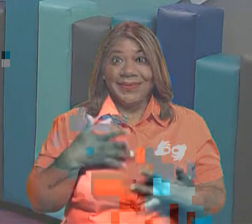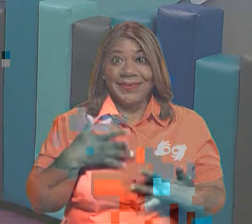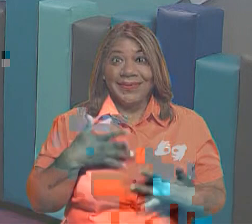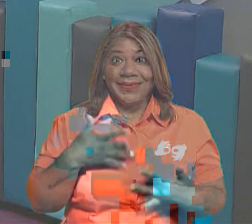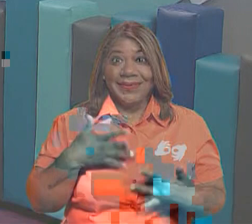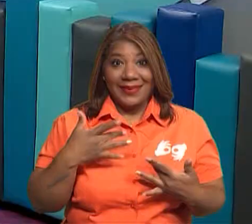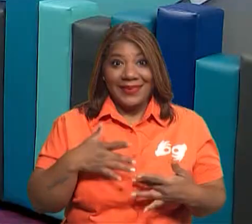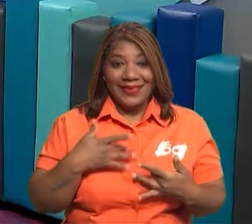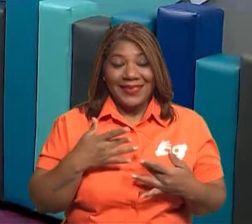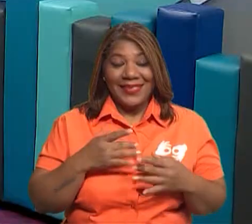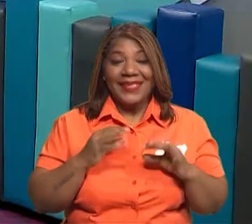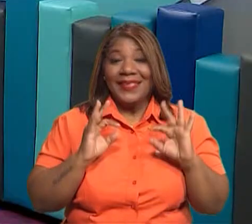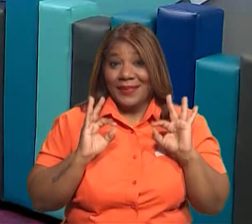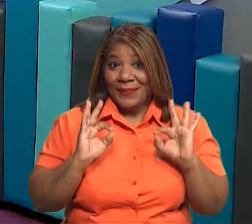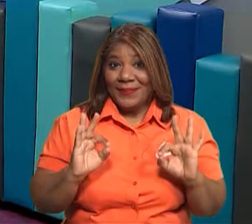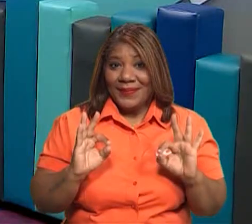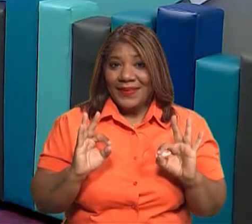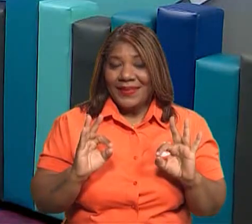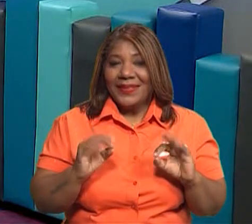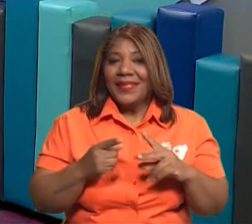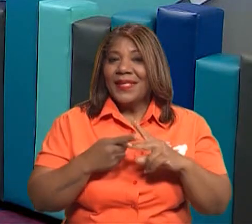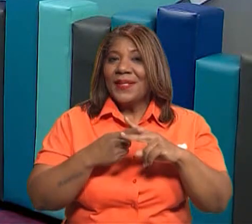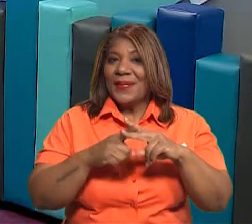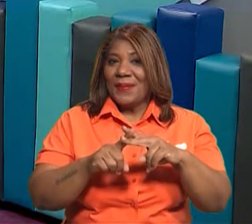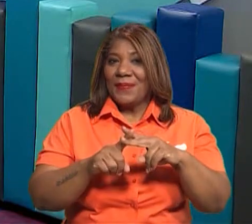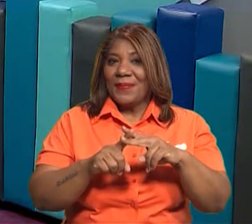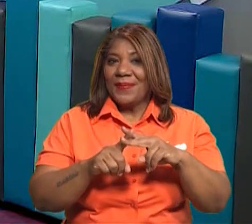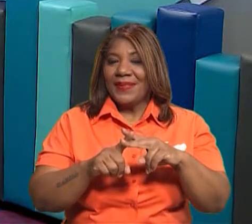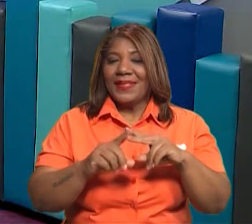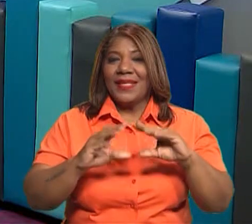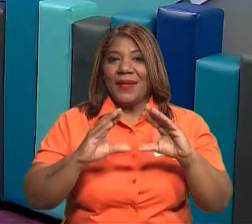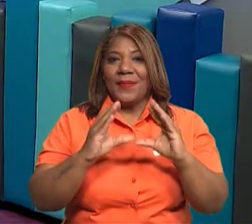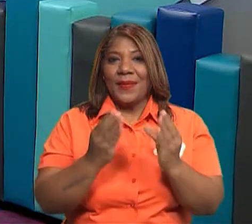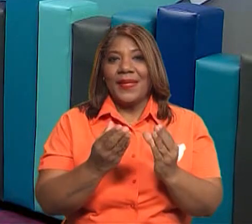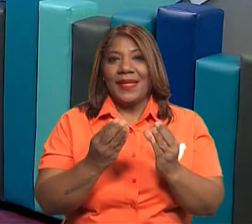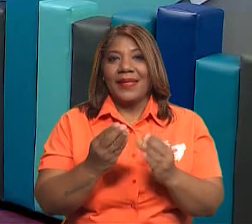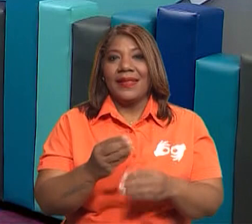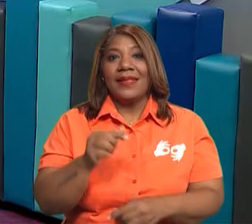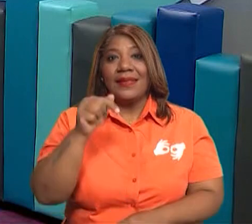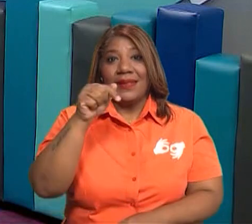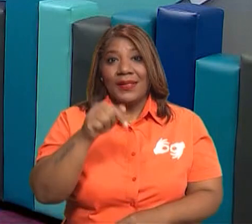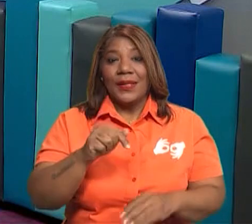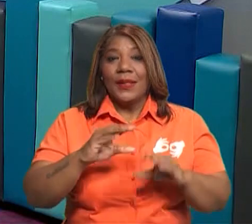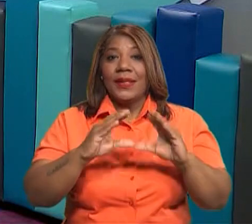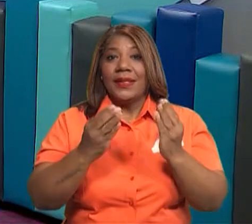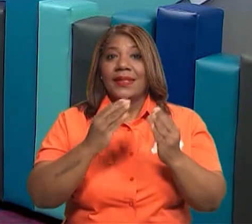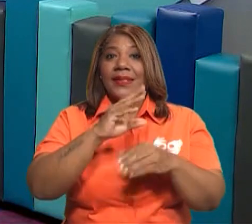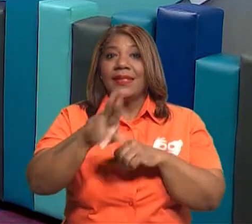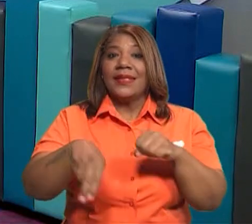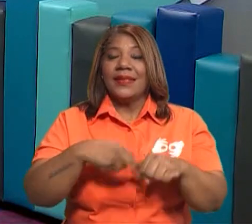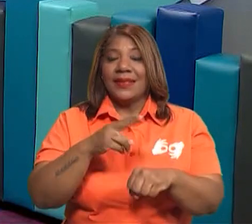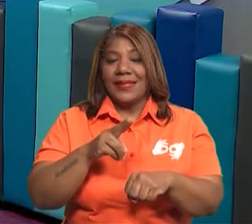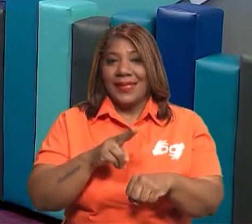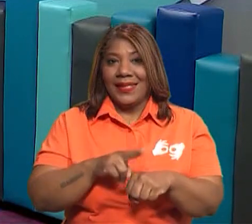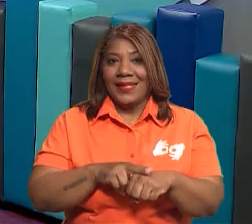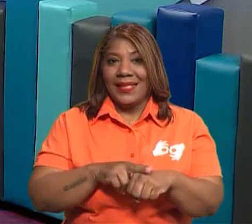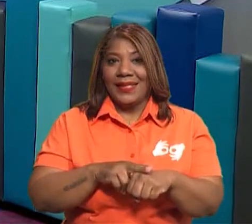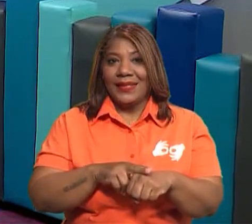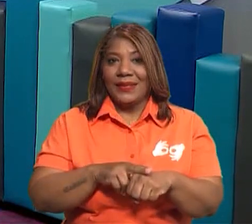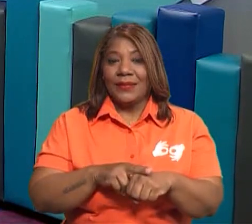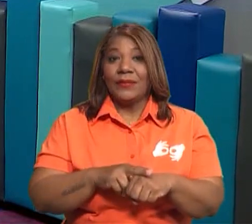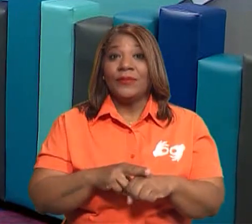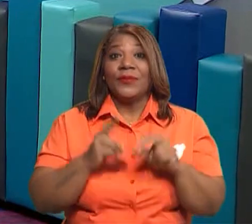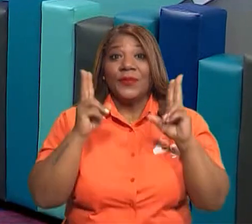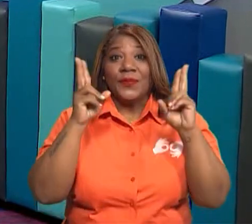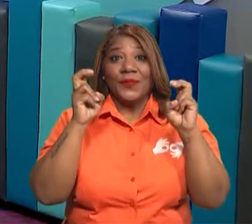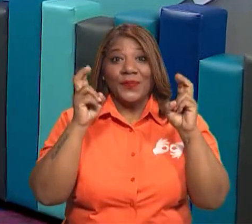Queridos estudiantes, y arrancamos para la clase del día de hoy de Ciencias Naturales con un tremendo